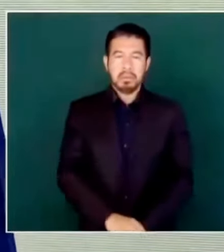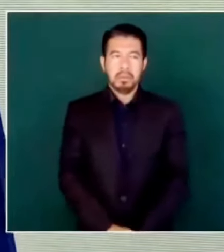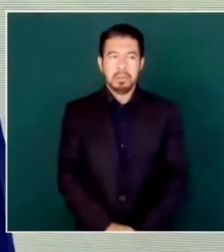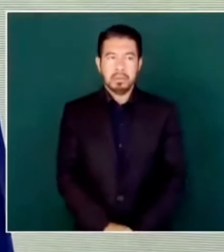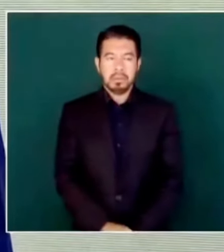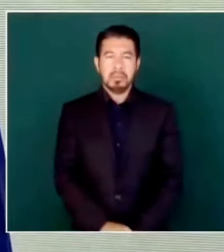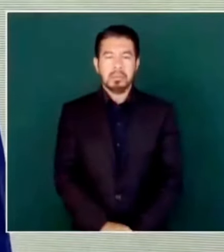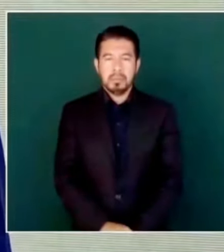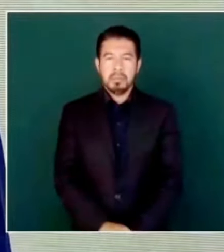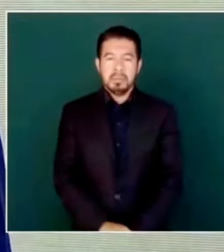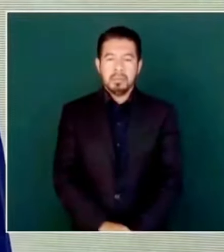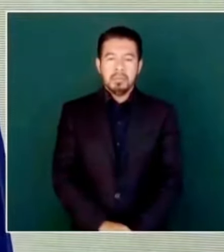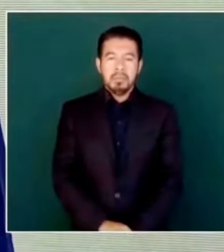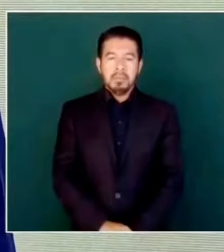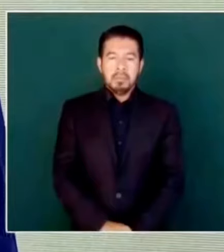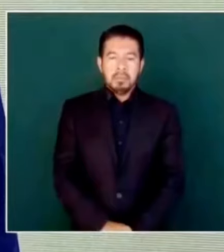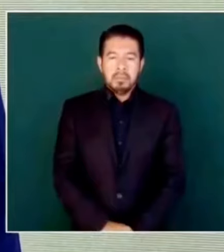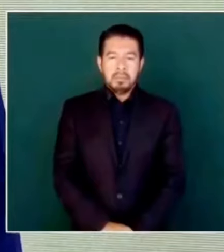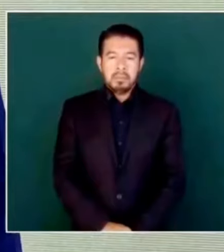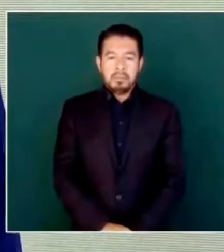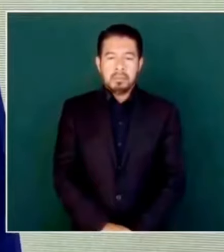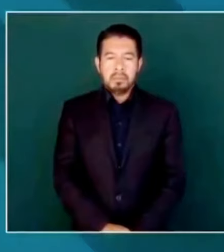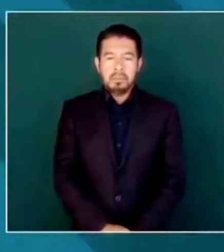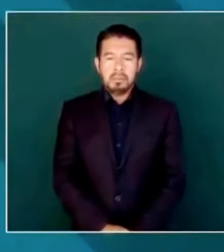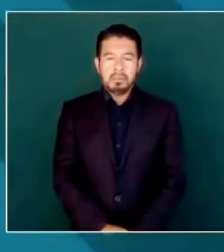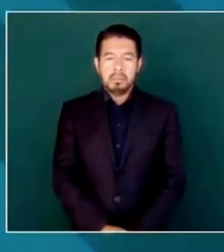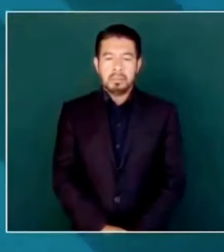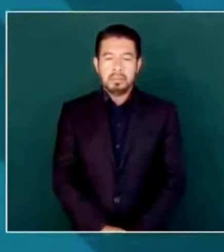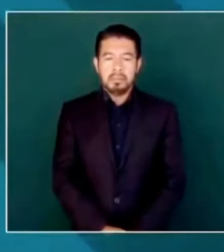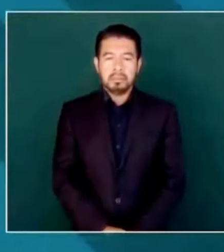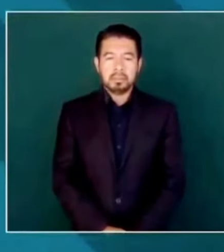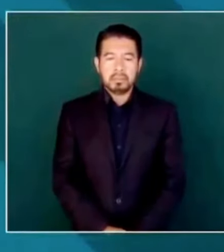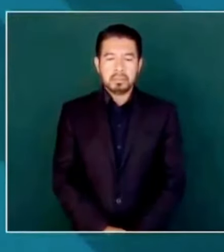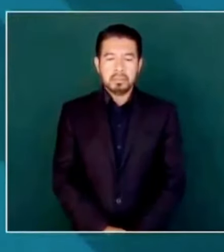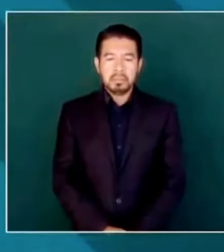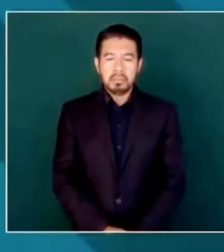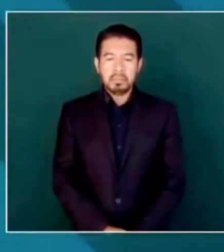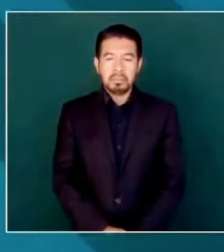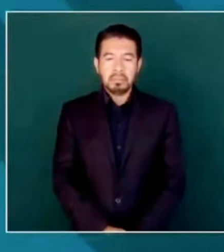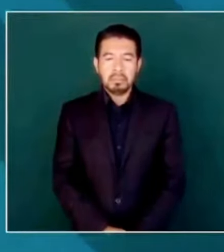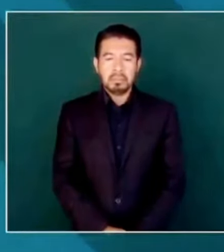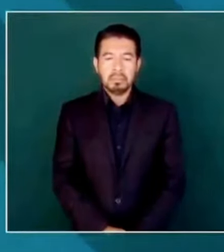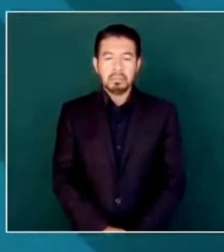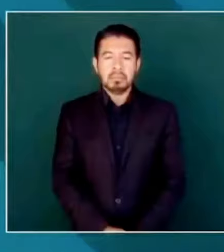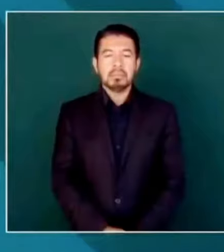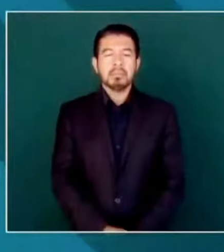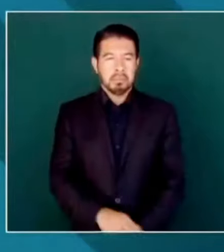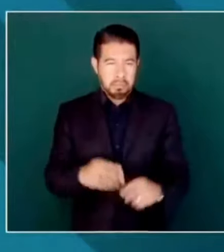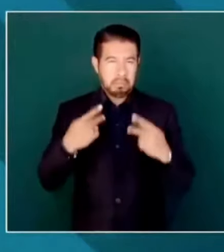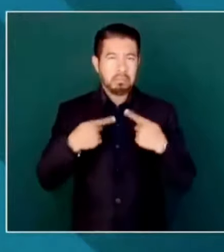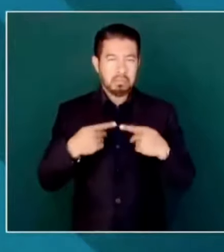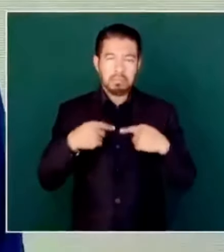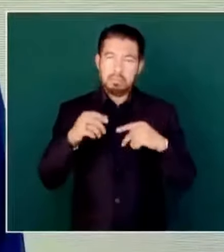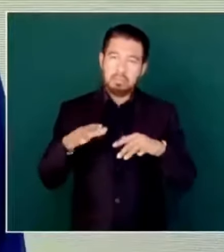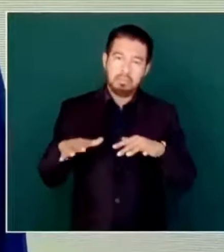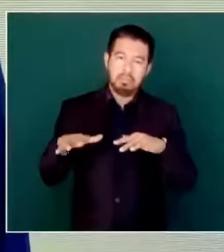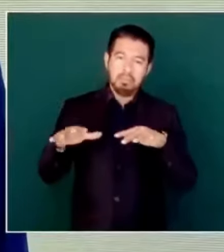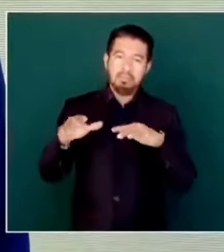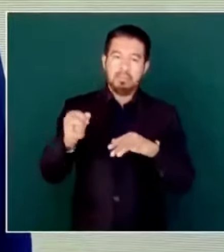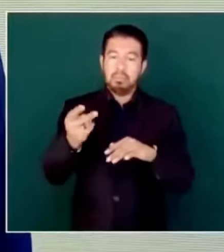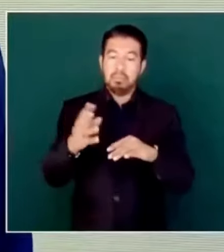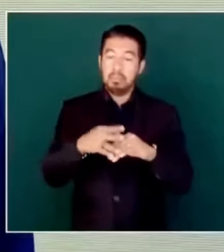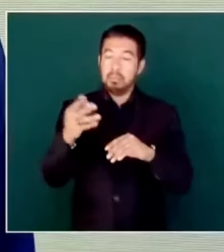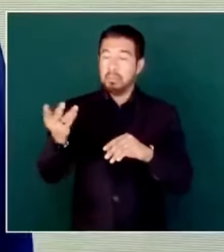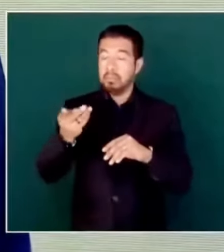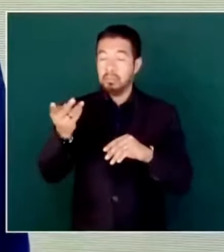de los sentimientos de la gente. Por eso los